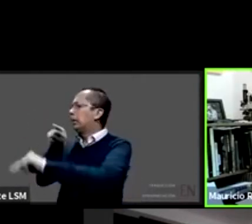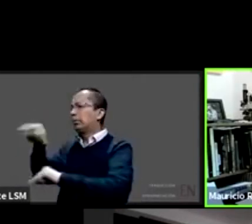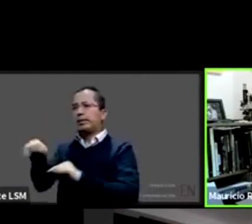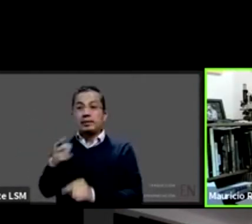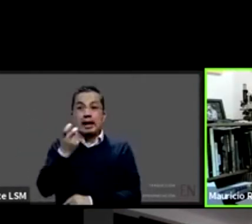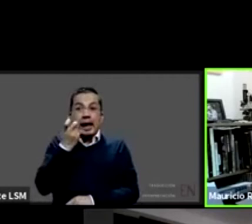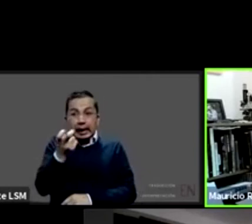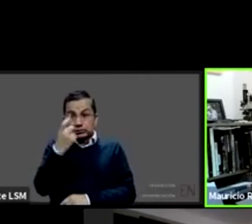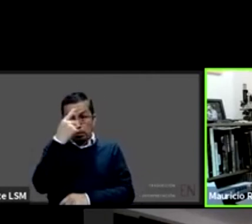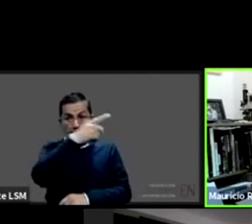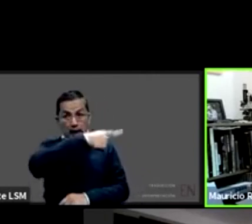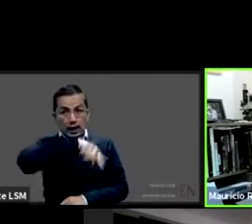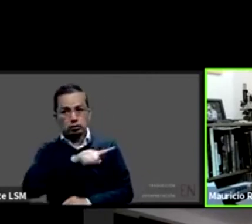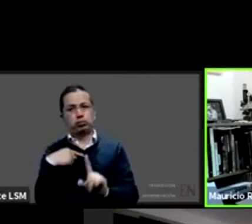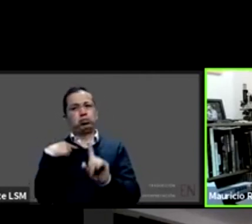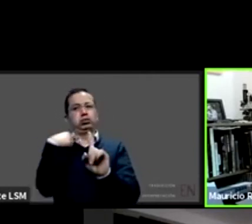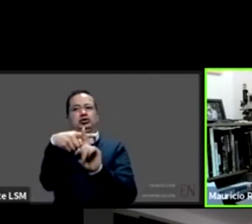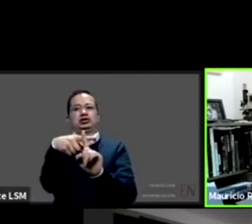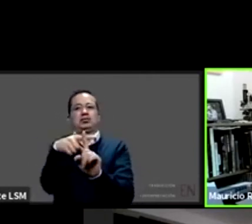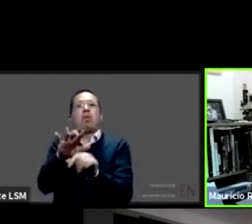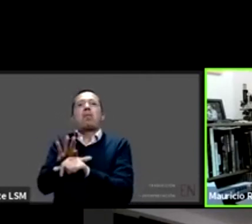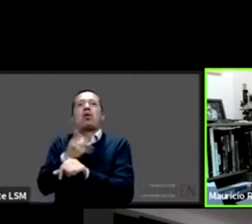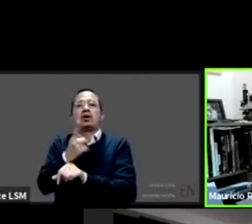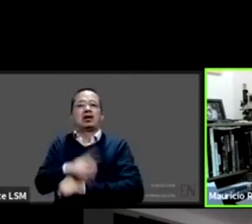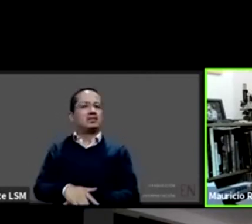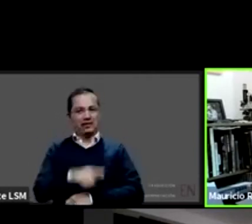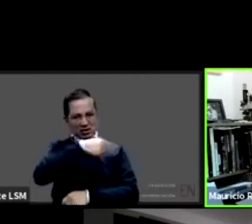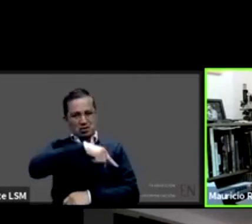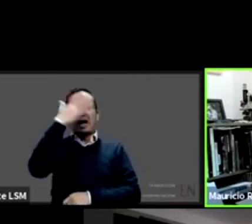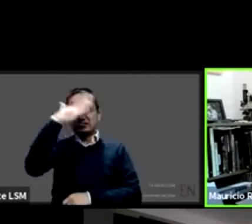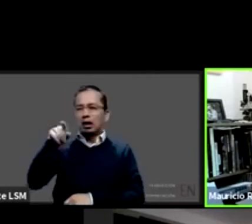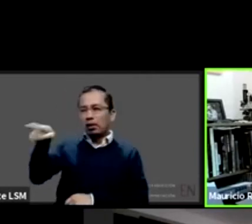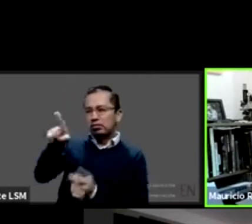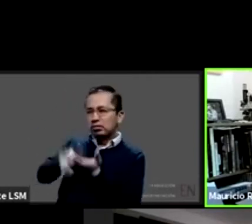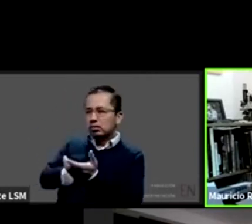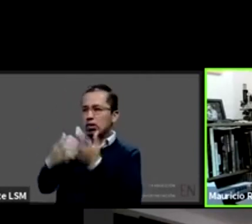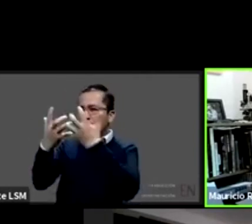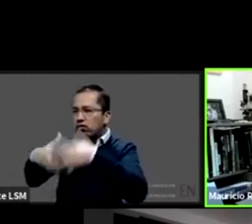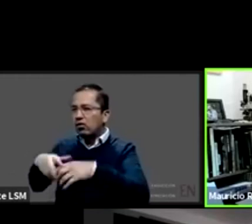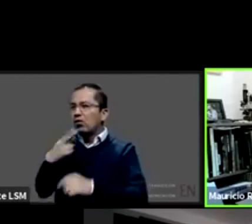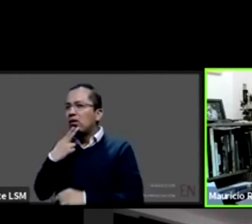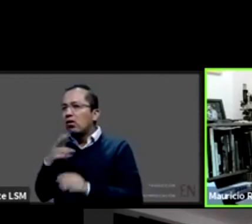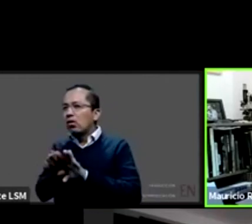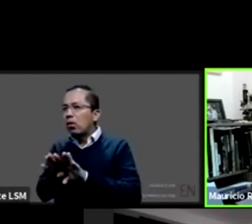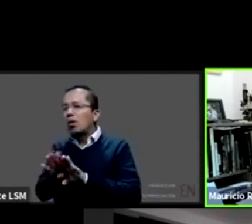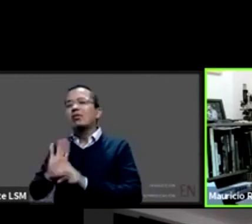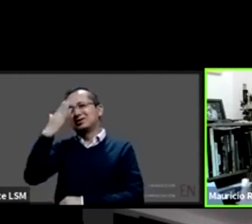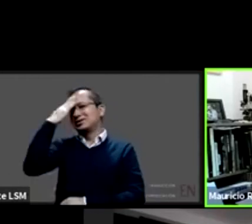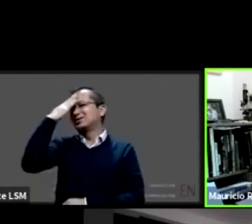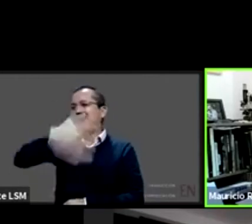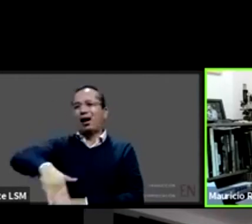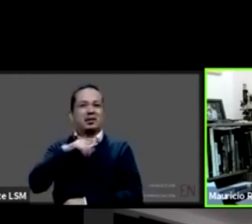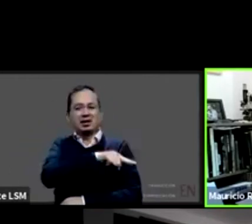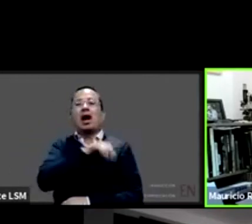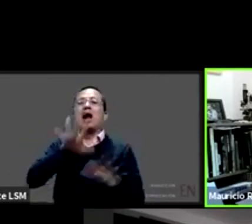porque es justamente conocer el andamiaje de la institución entonces hay una cierta complicidad con el mismo